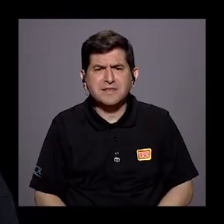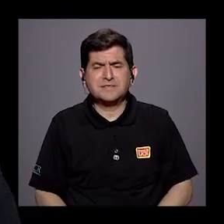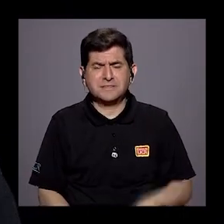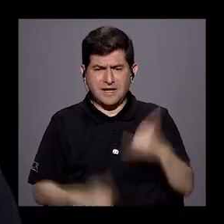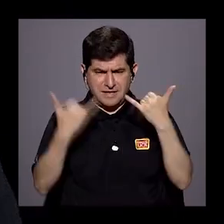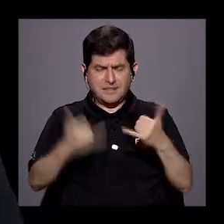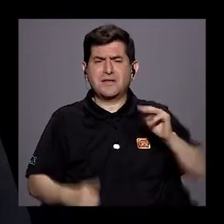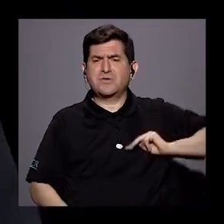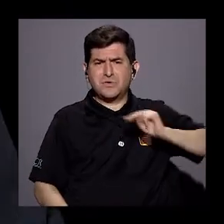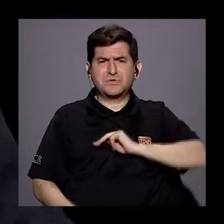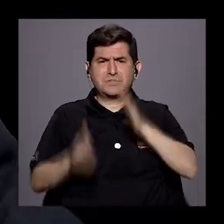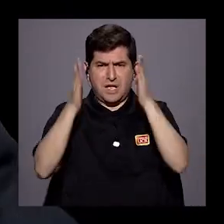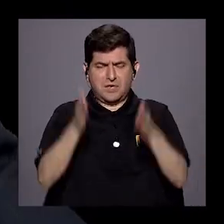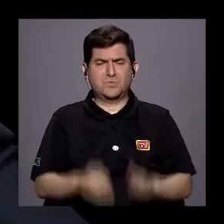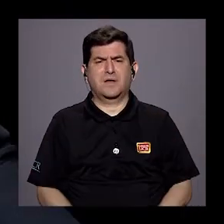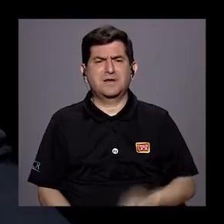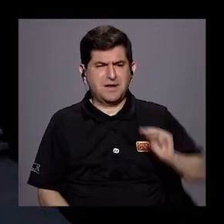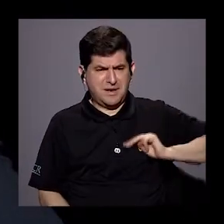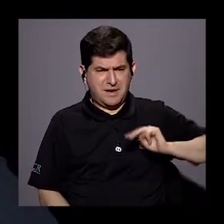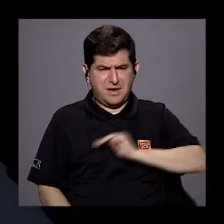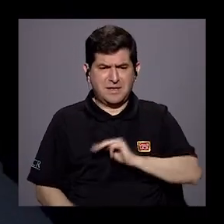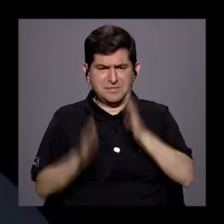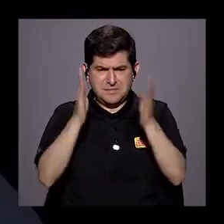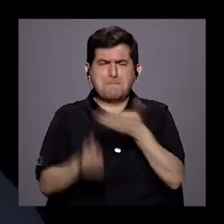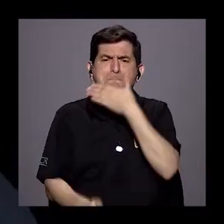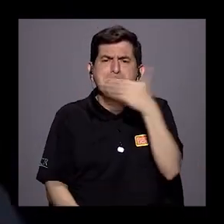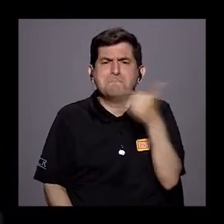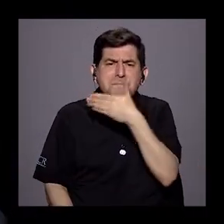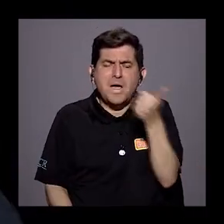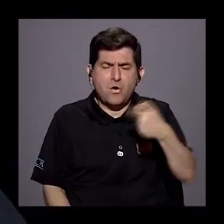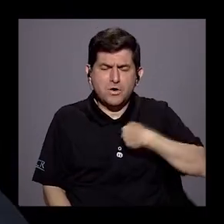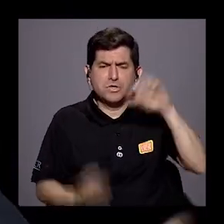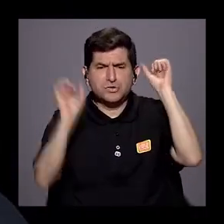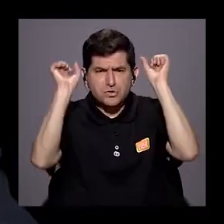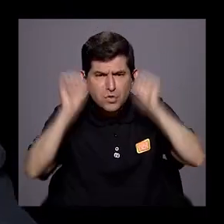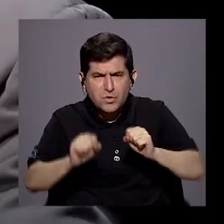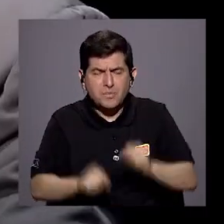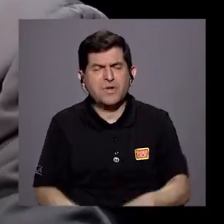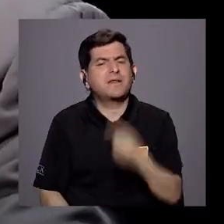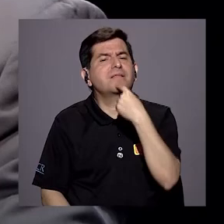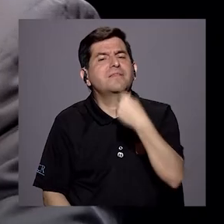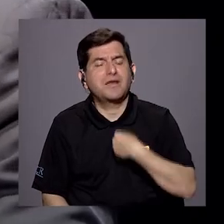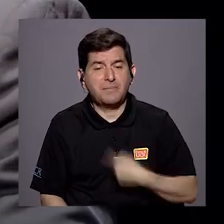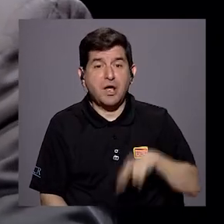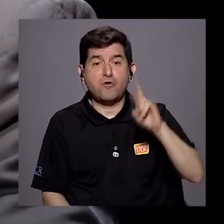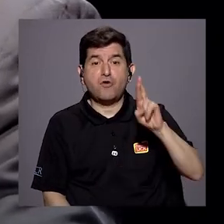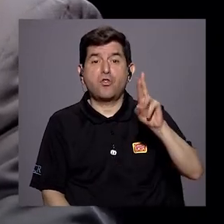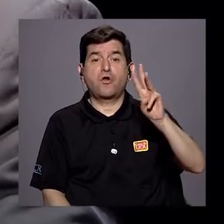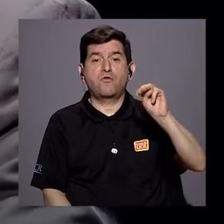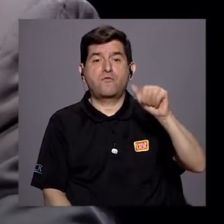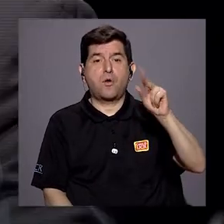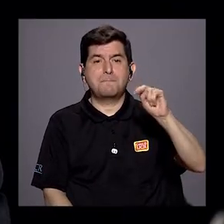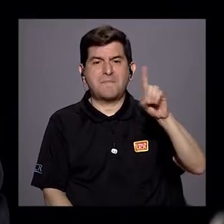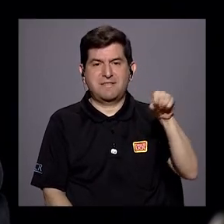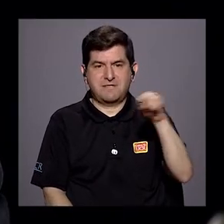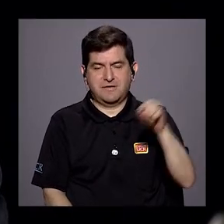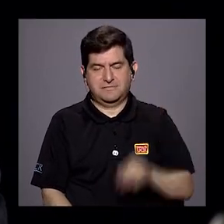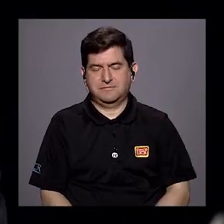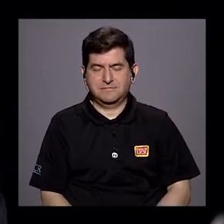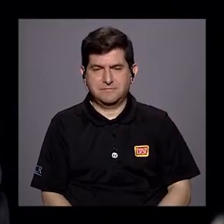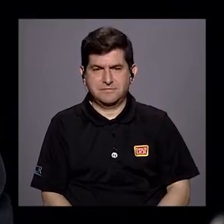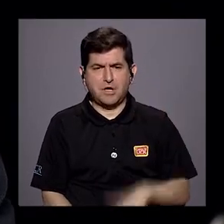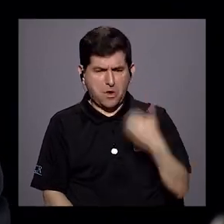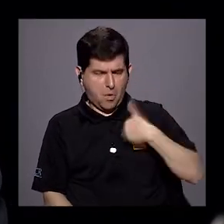gabinete, por ejemplo. ¿Cuáles son los ministros mejores, digamos, uno podría... Dígame usted. Rodolfo Méndez. Un hombre